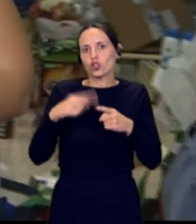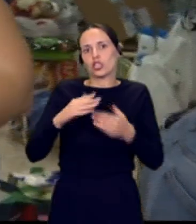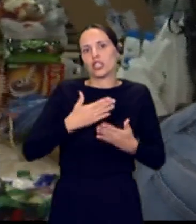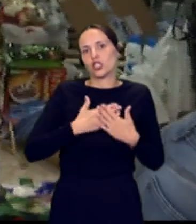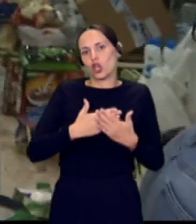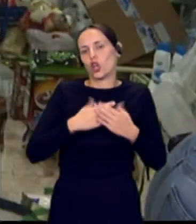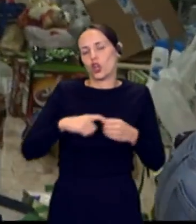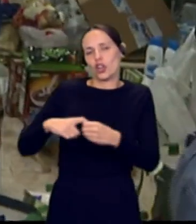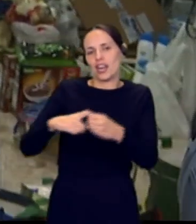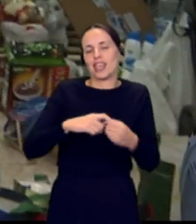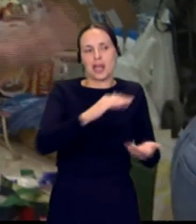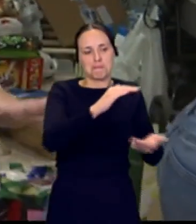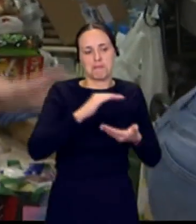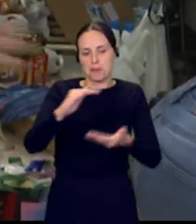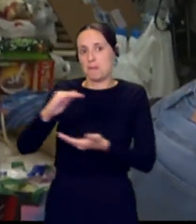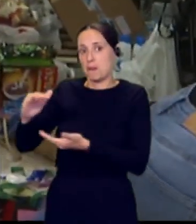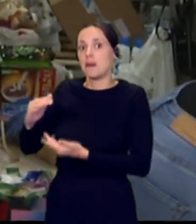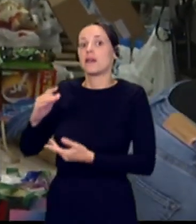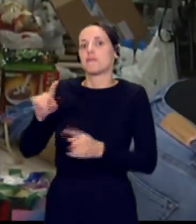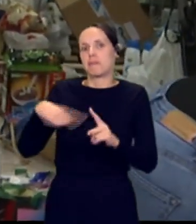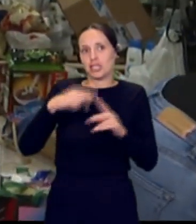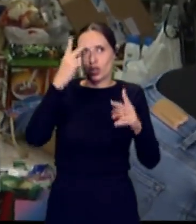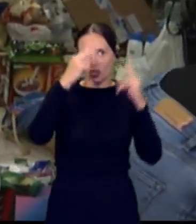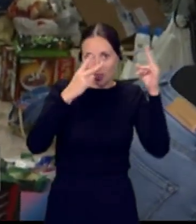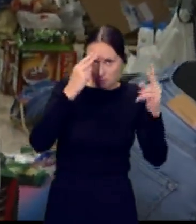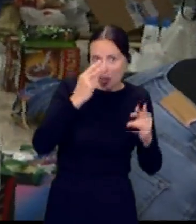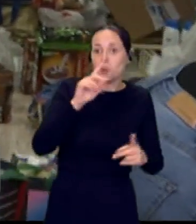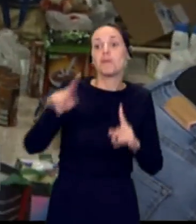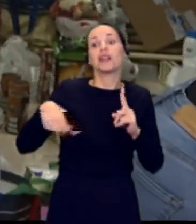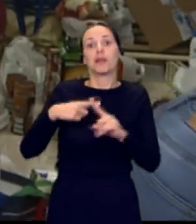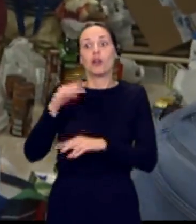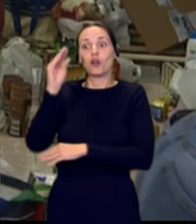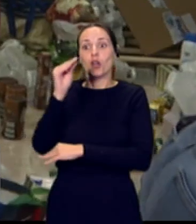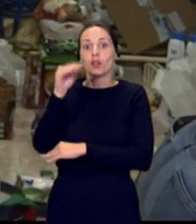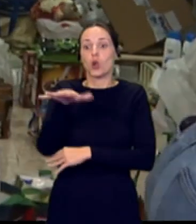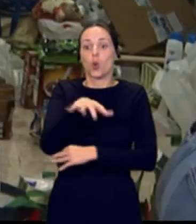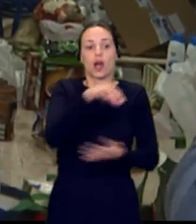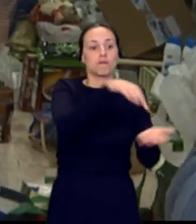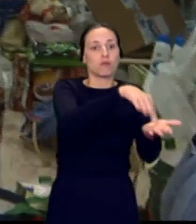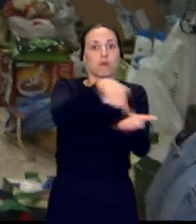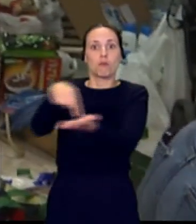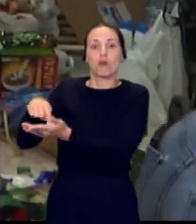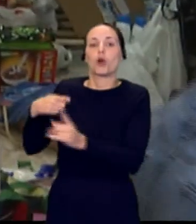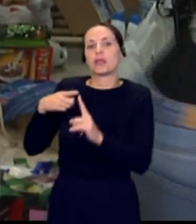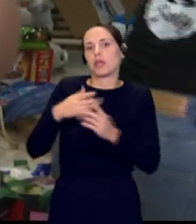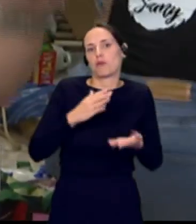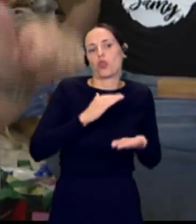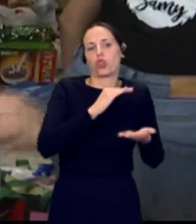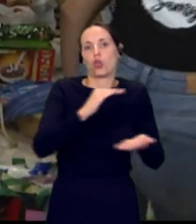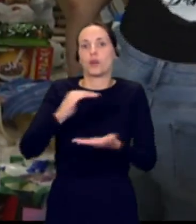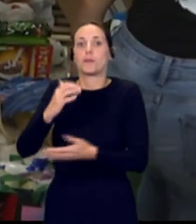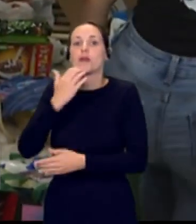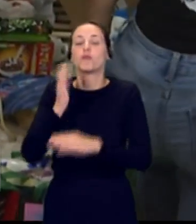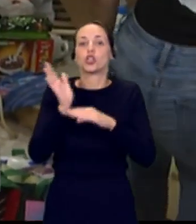estos cortes de pelos solidarios, se han instalado varios puntos ya en Fuerteventura para poder donar. Se hizo una recogida en